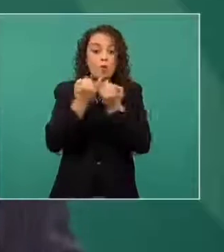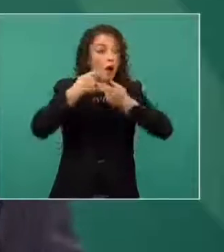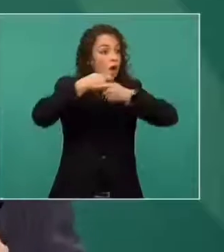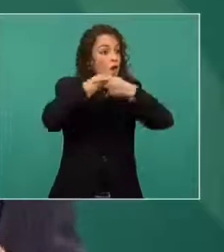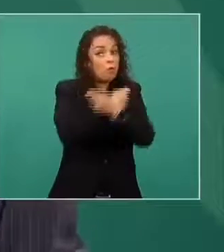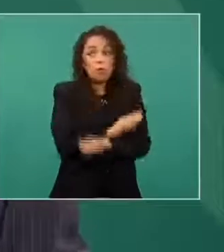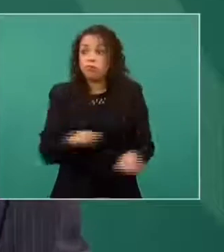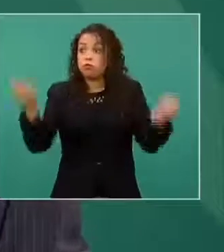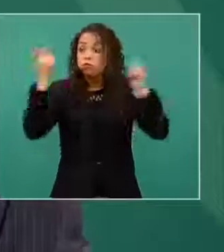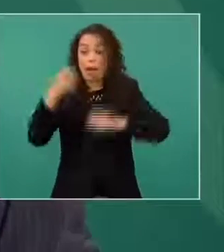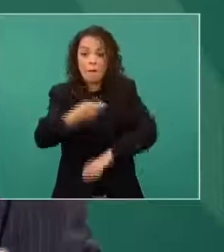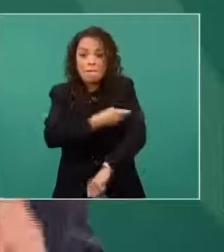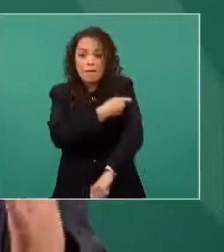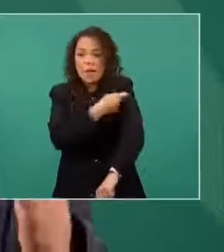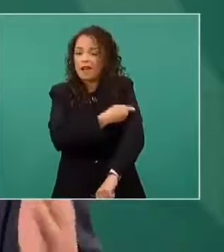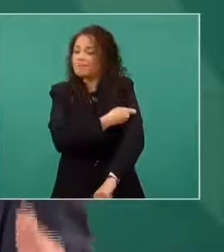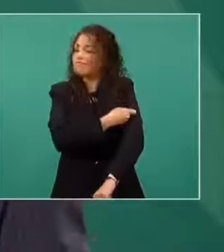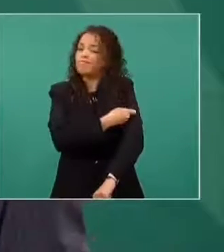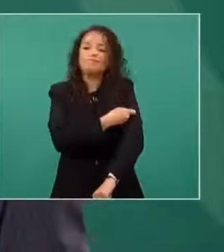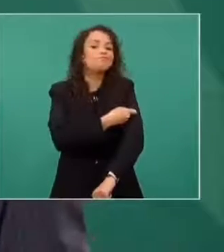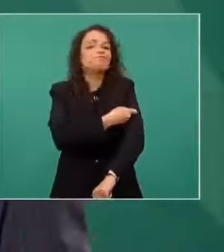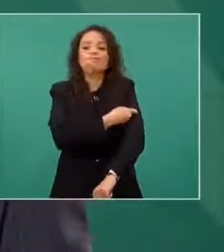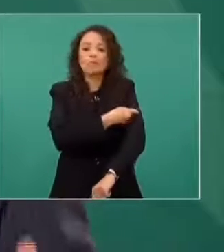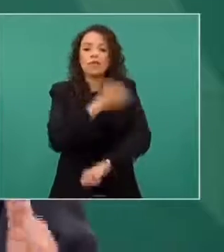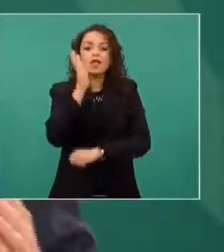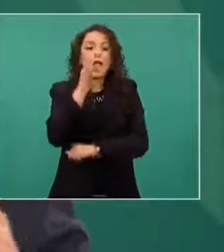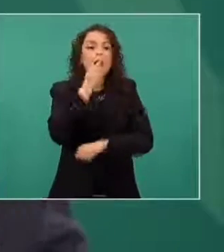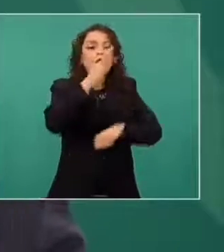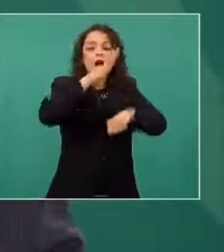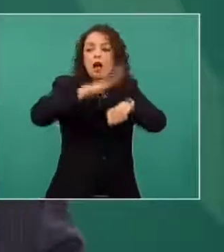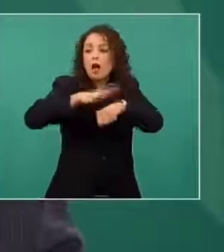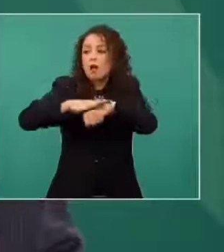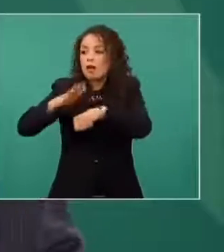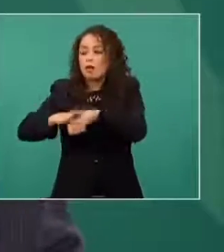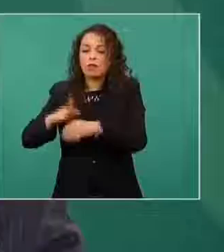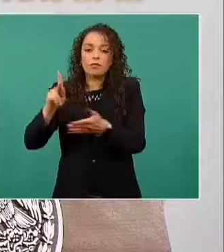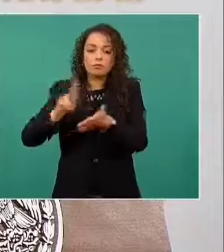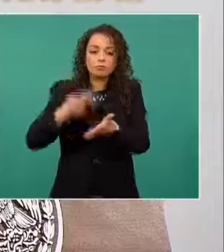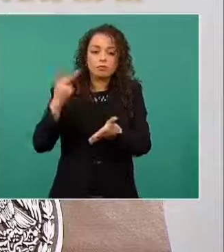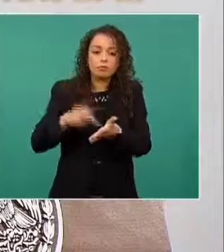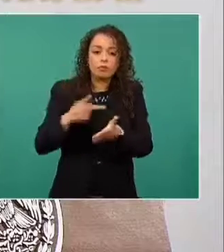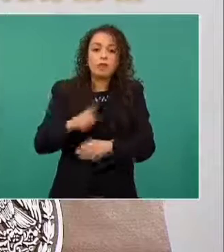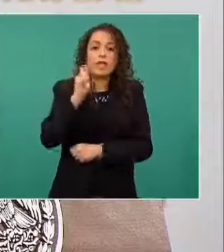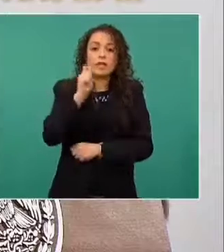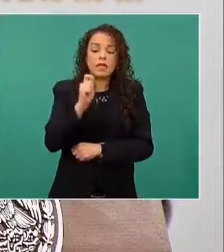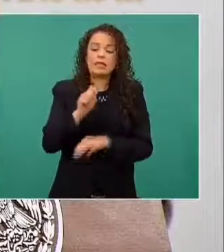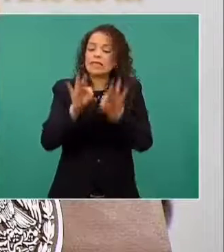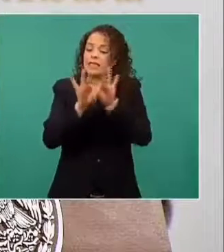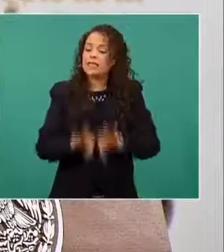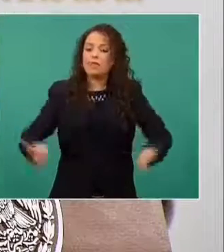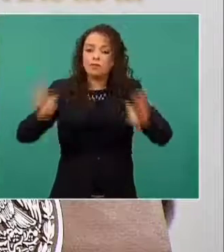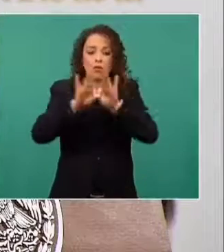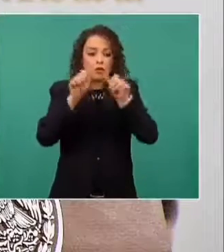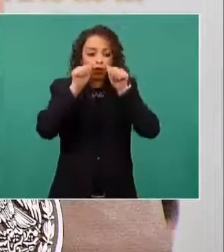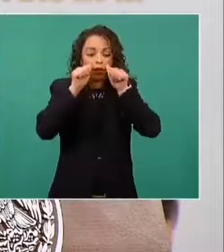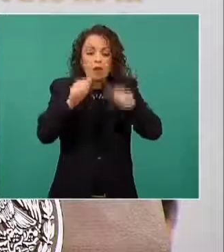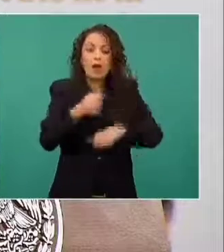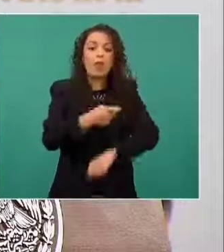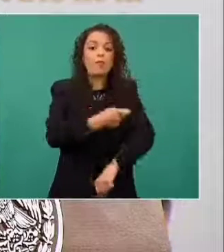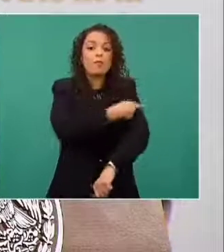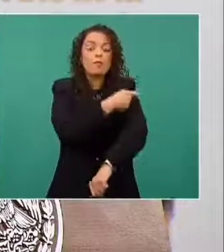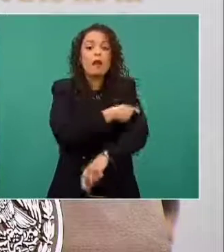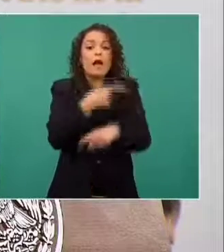llamado repetidamente a que se priorice la vacunación con el esquema primario de personas